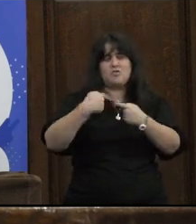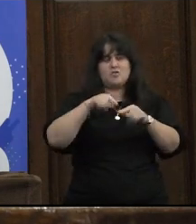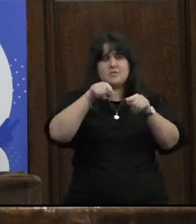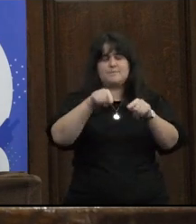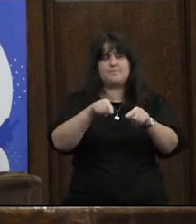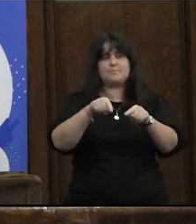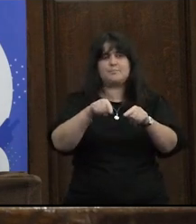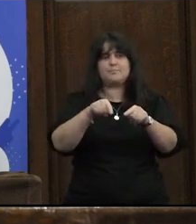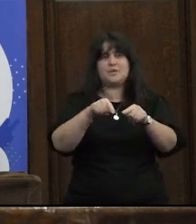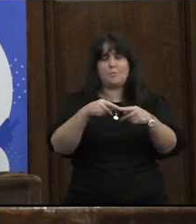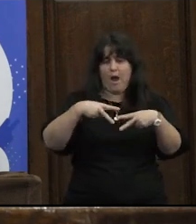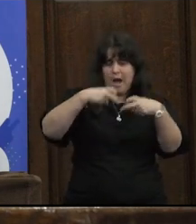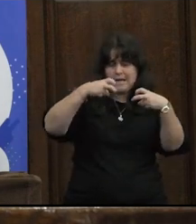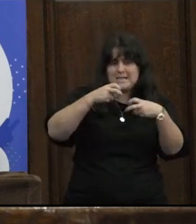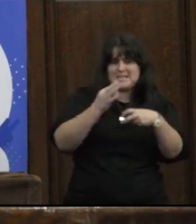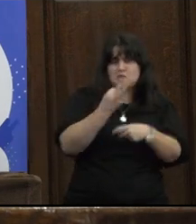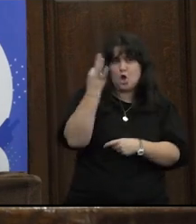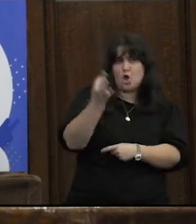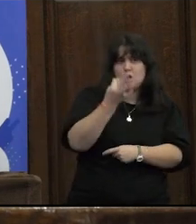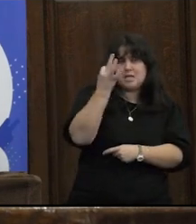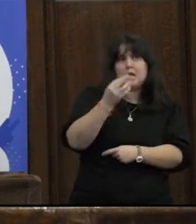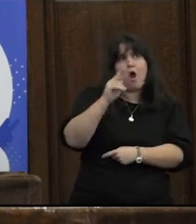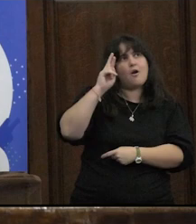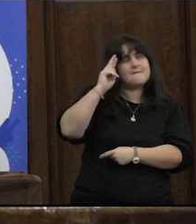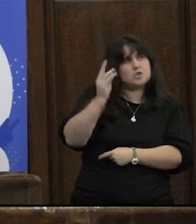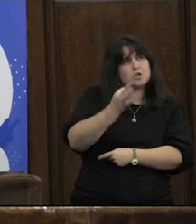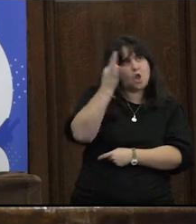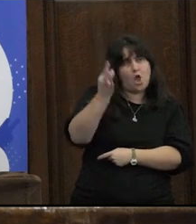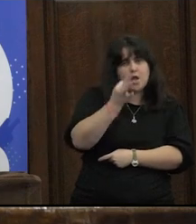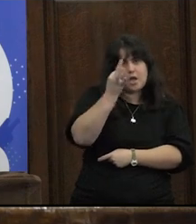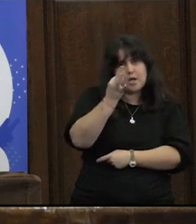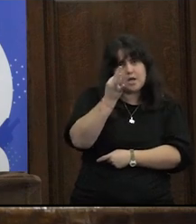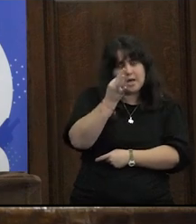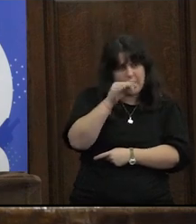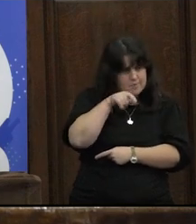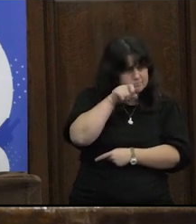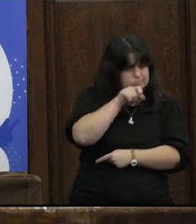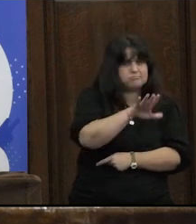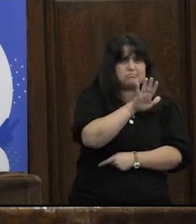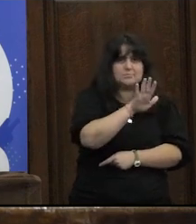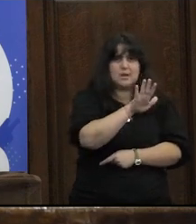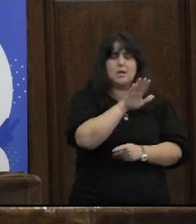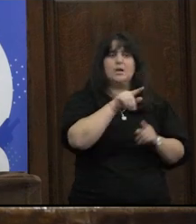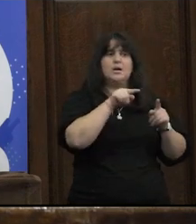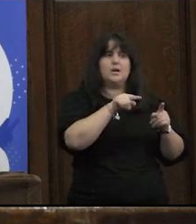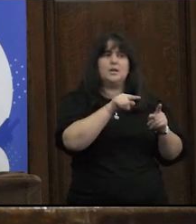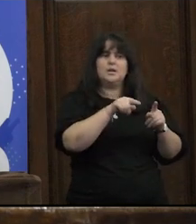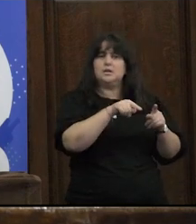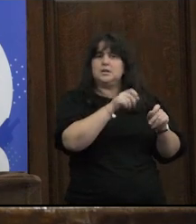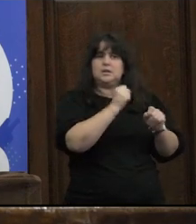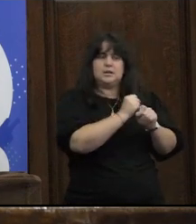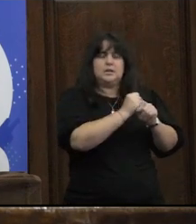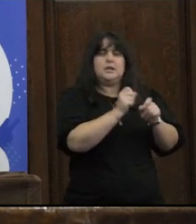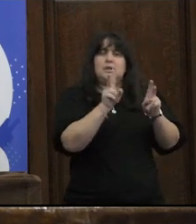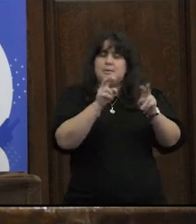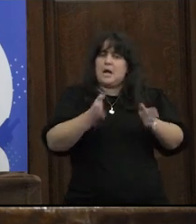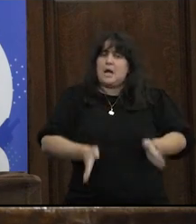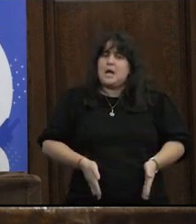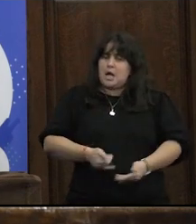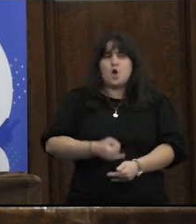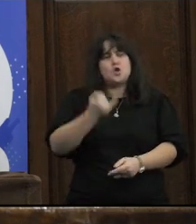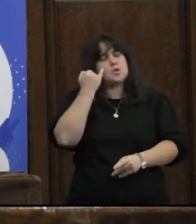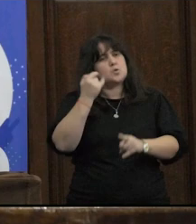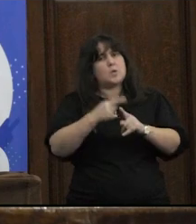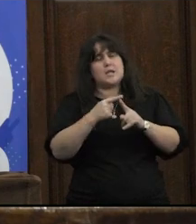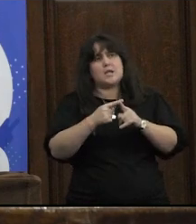campo entre el análisis teórico la reflexión teórica que es un campo que trabajar en tema de género y